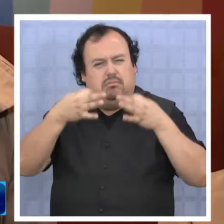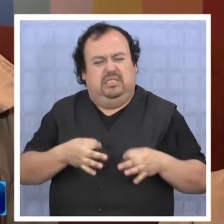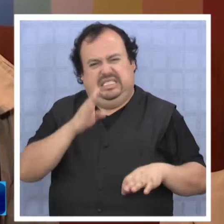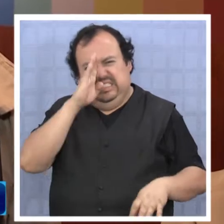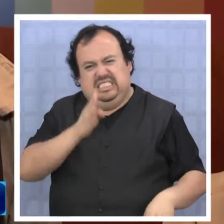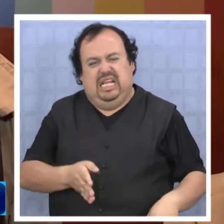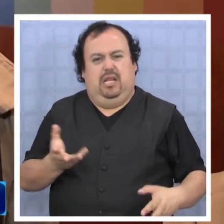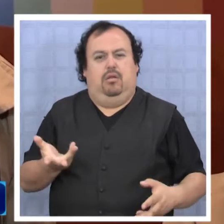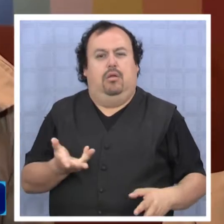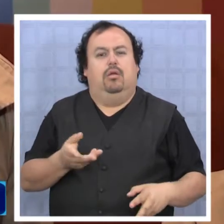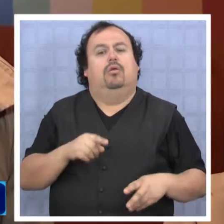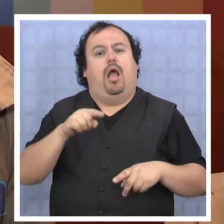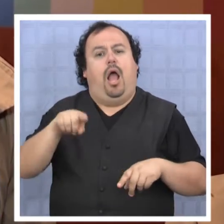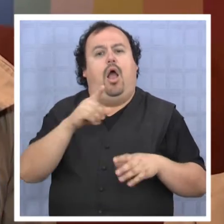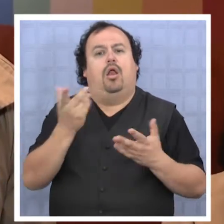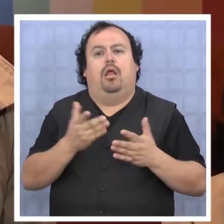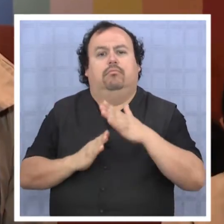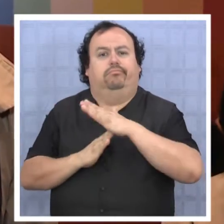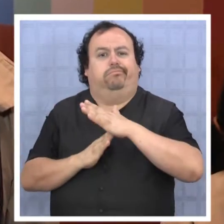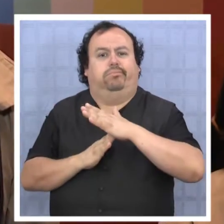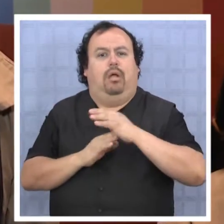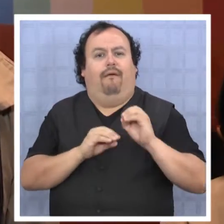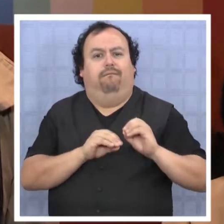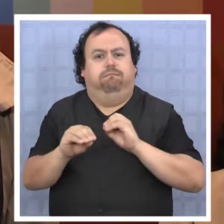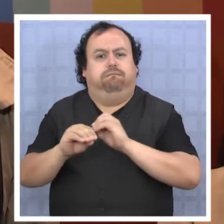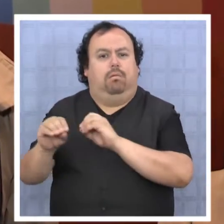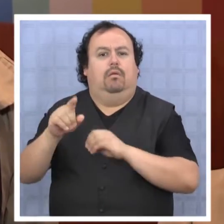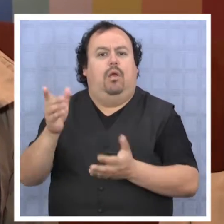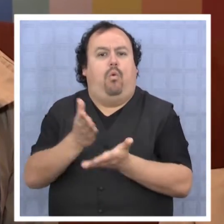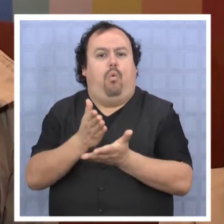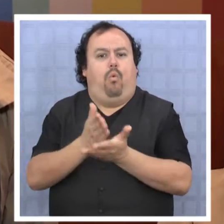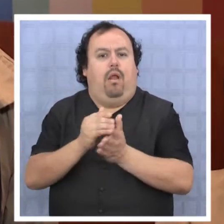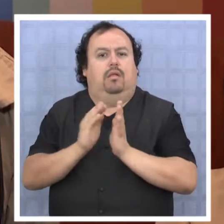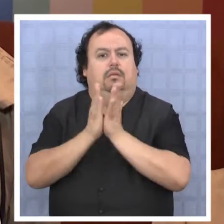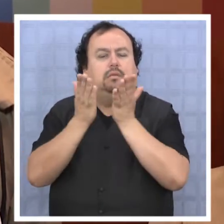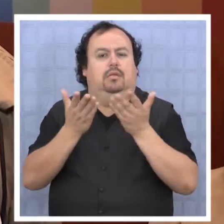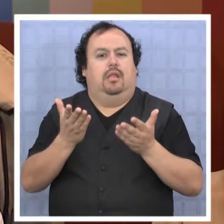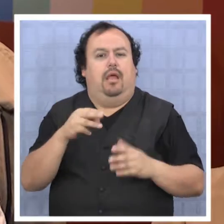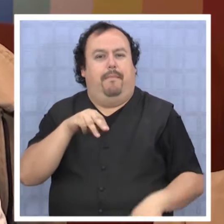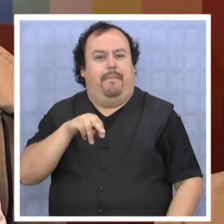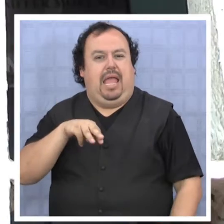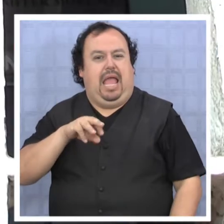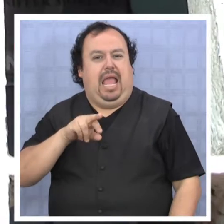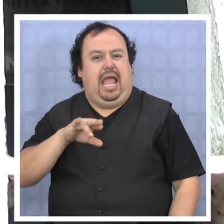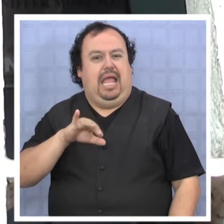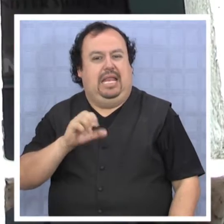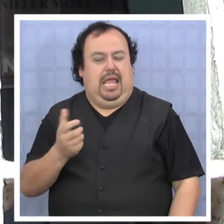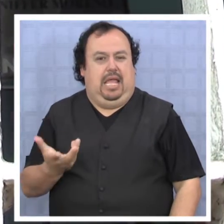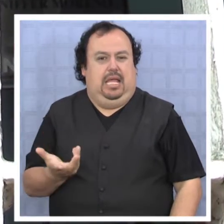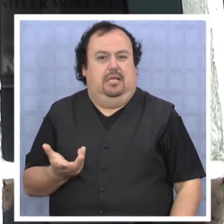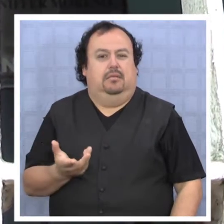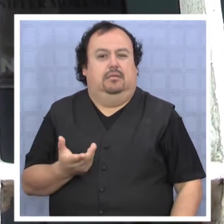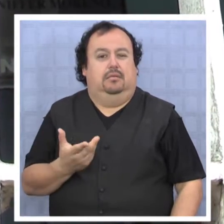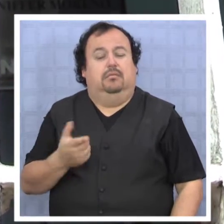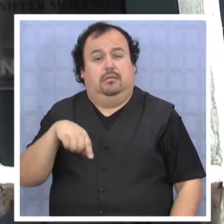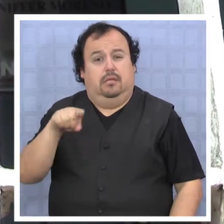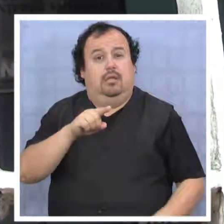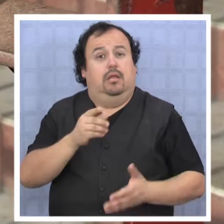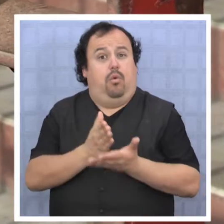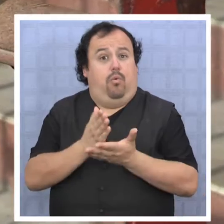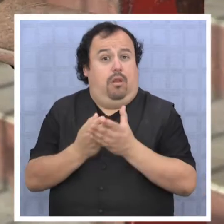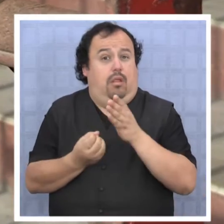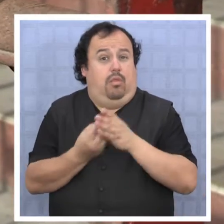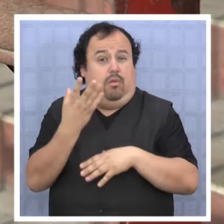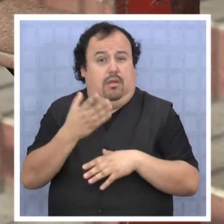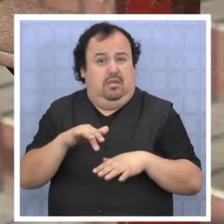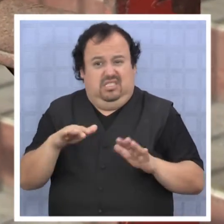inteligente actuaron y que hoy día impiden la construcción o la vuelta a construir esta escuela tan emblemática para todos los chilenos. La nueva Escuela